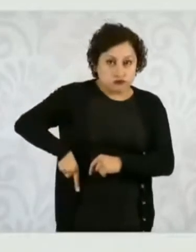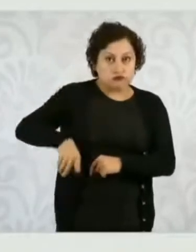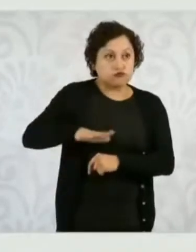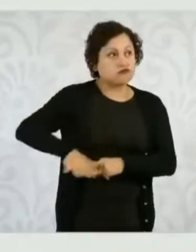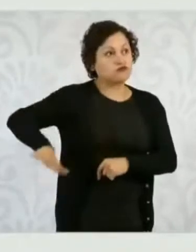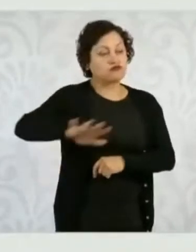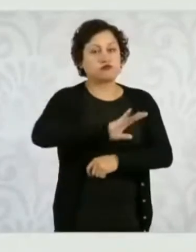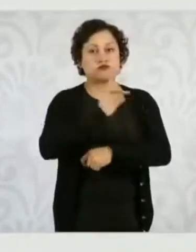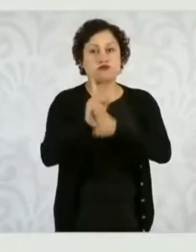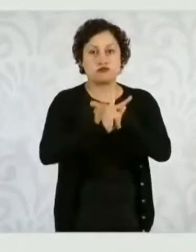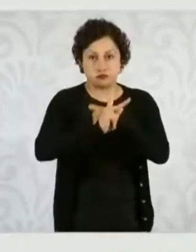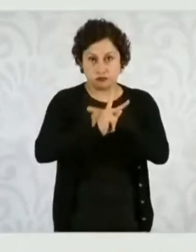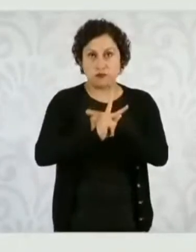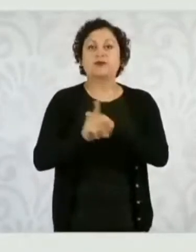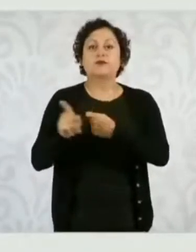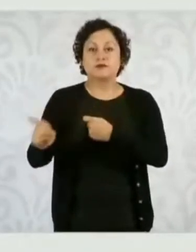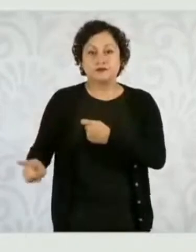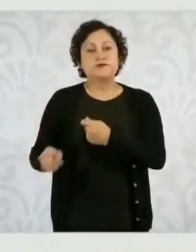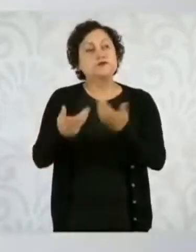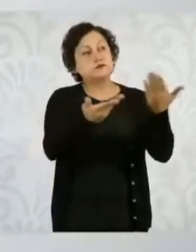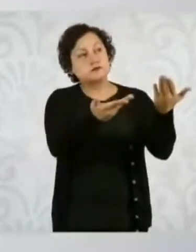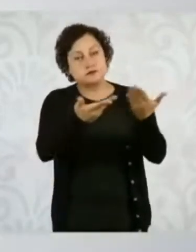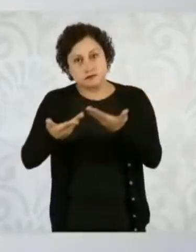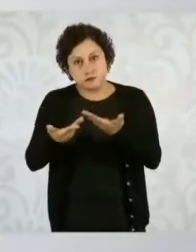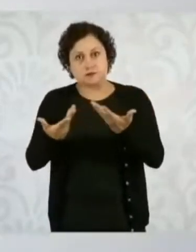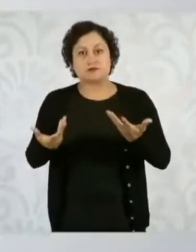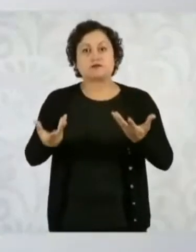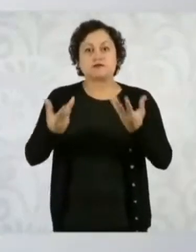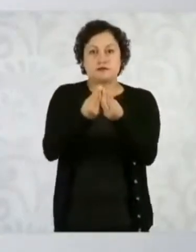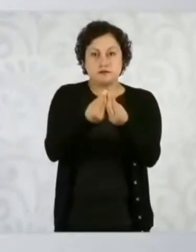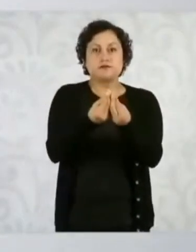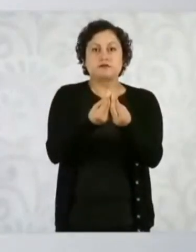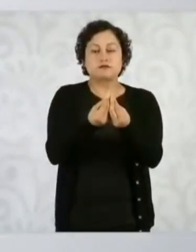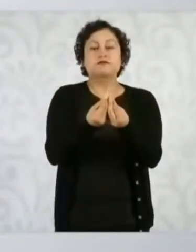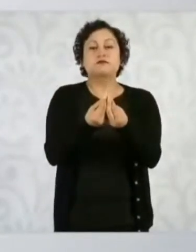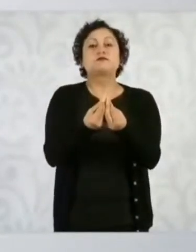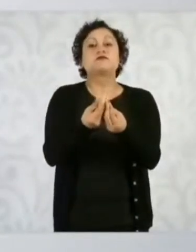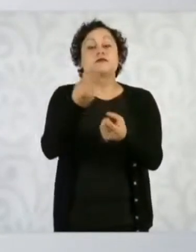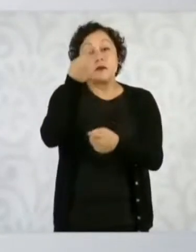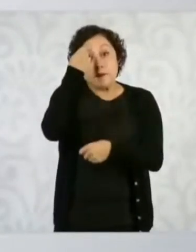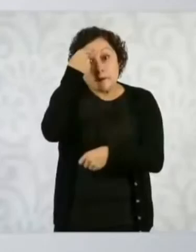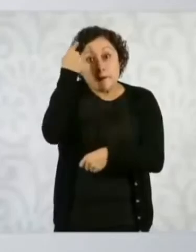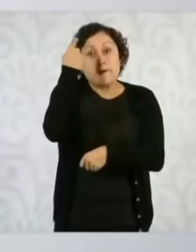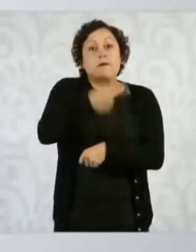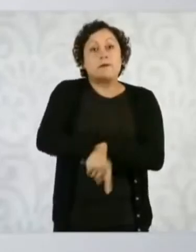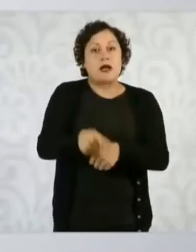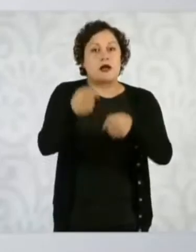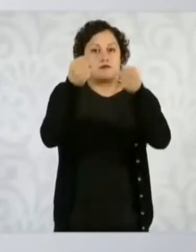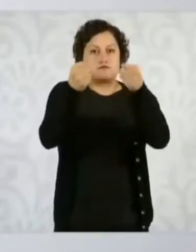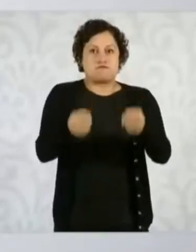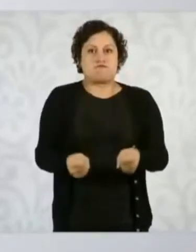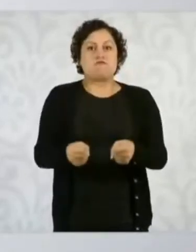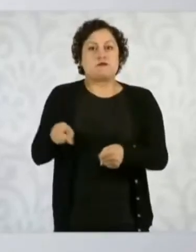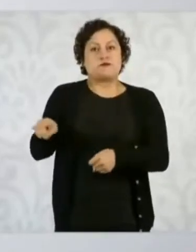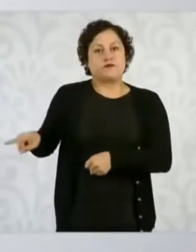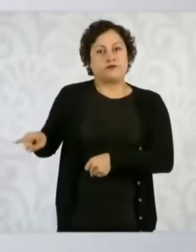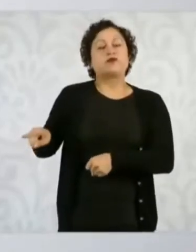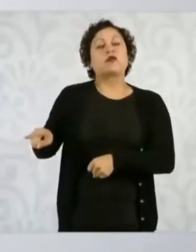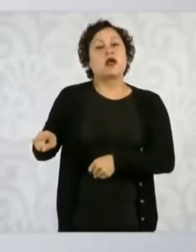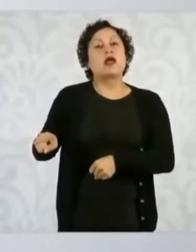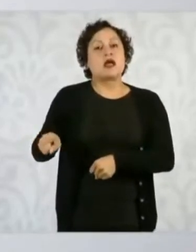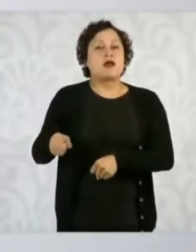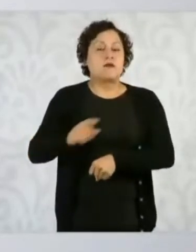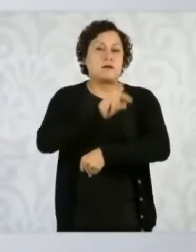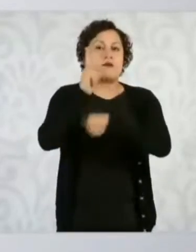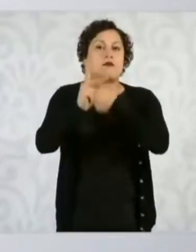y la confiabilidad, porque la confiabilidad del sistema general de electricidad debe ser por parte del Estado para